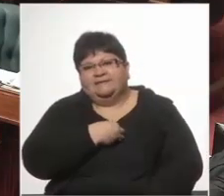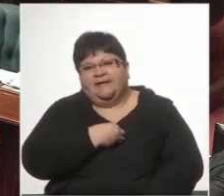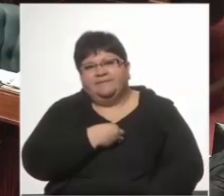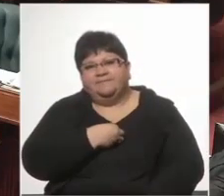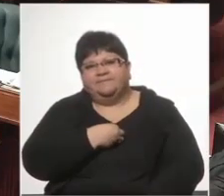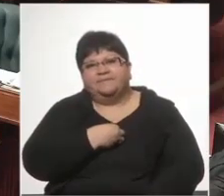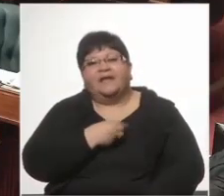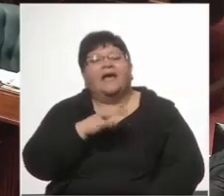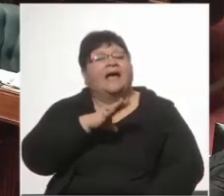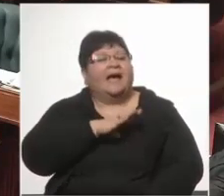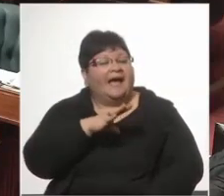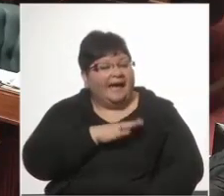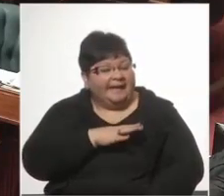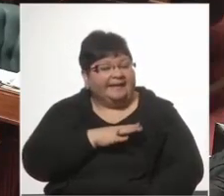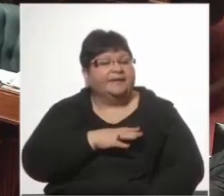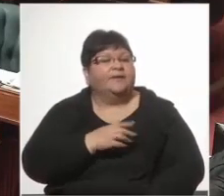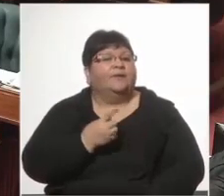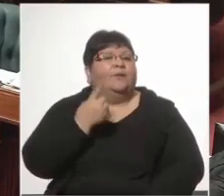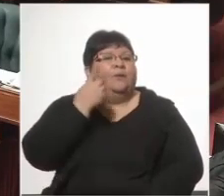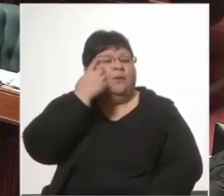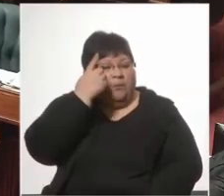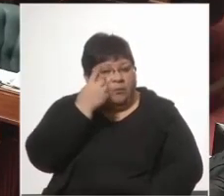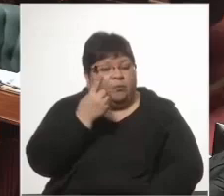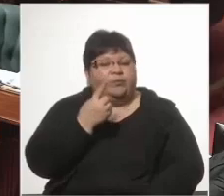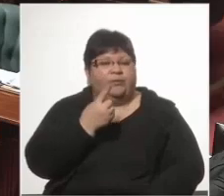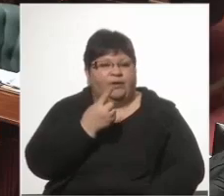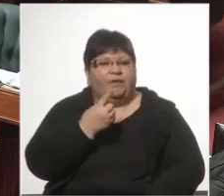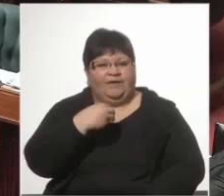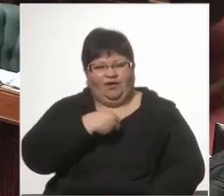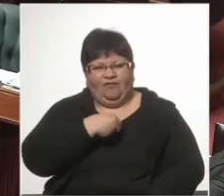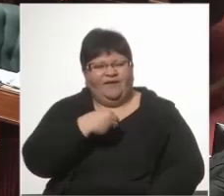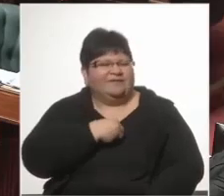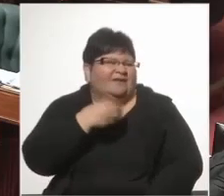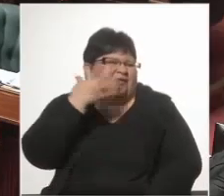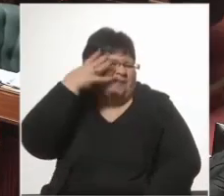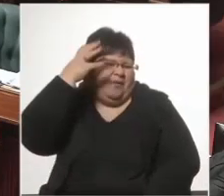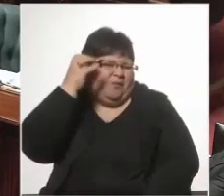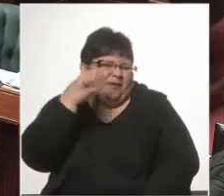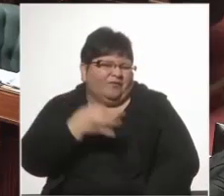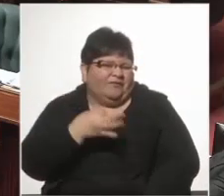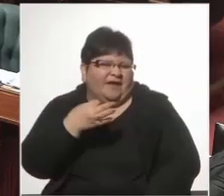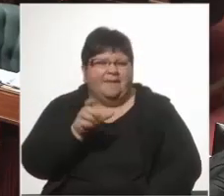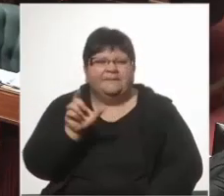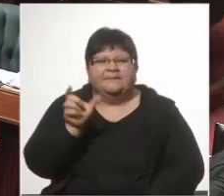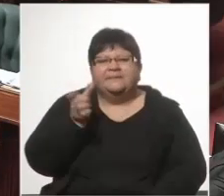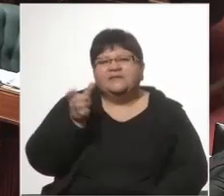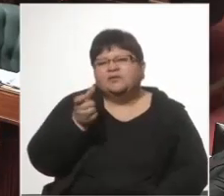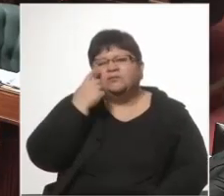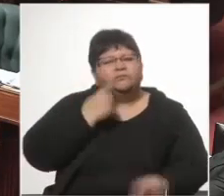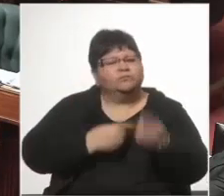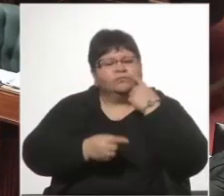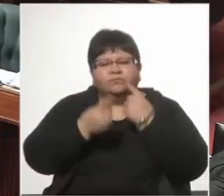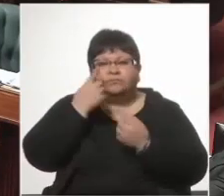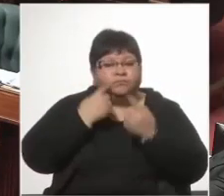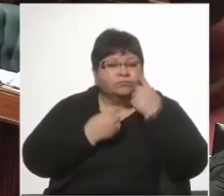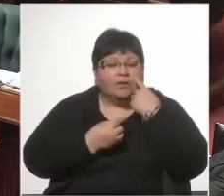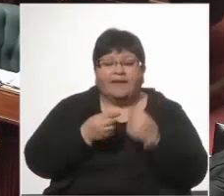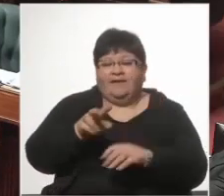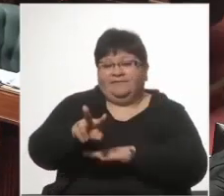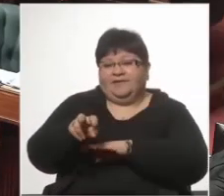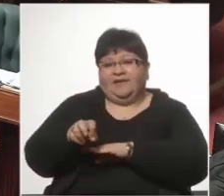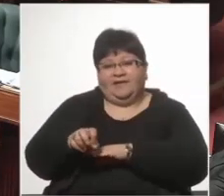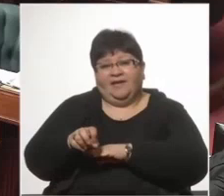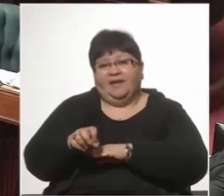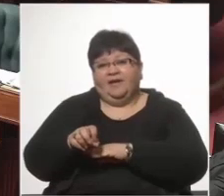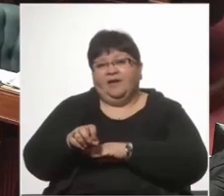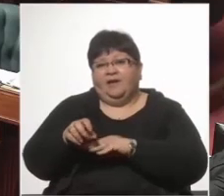incluso uno de los ascriptos de confianza, que no recuerdo en este momento el apellido, porque no importan los apellidos, que se puso a llorar en la fiscalía cuando